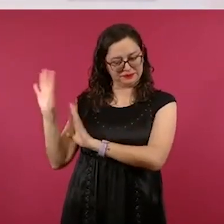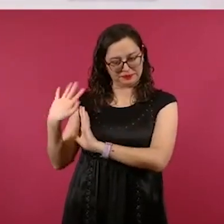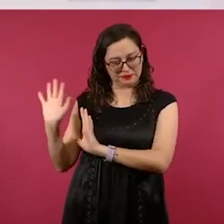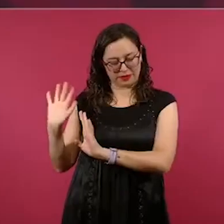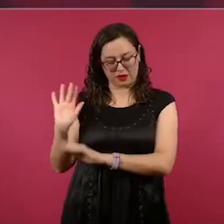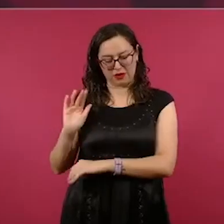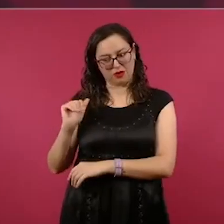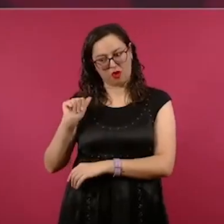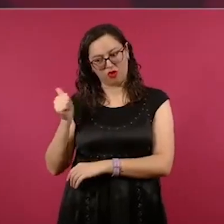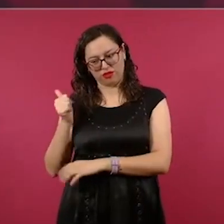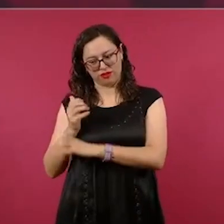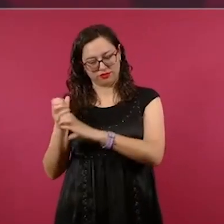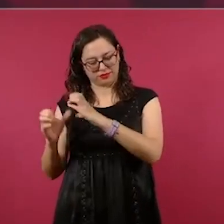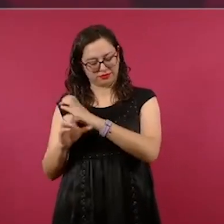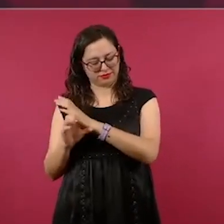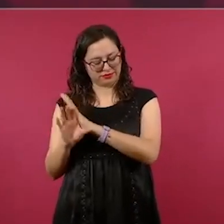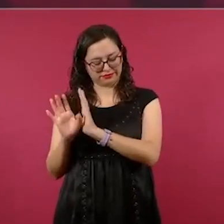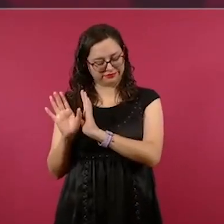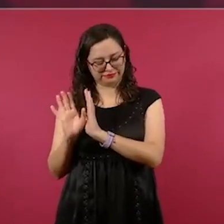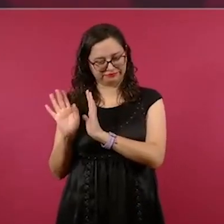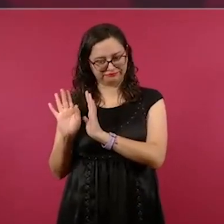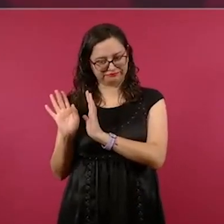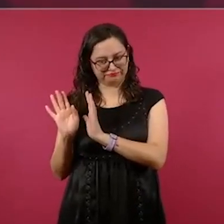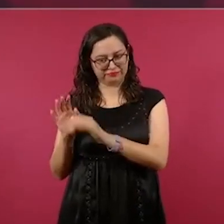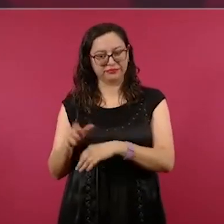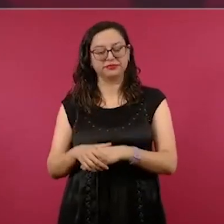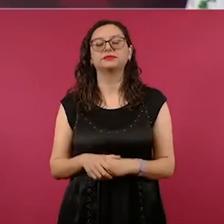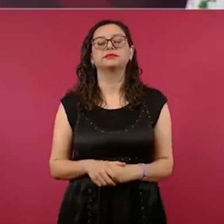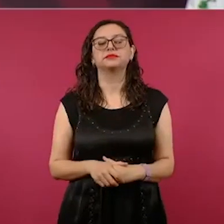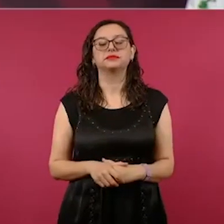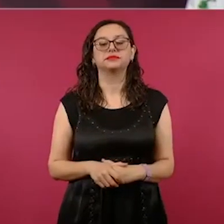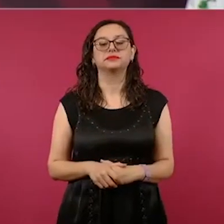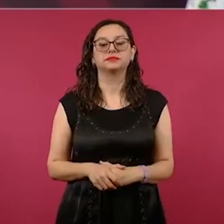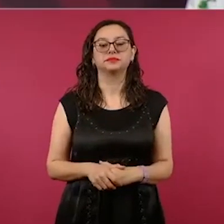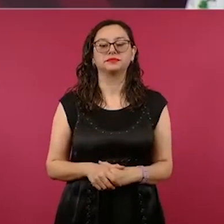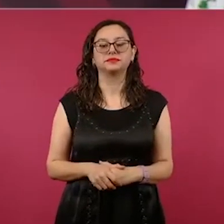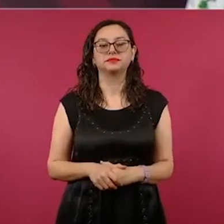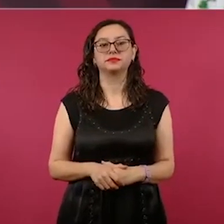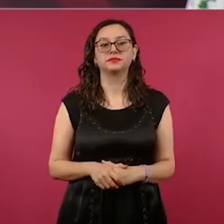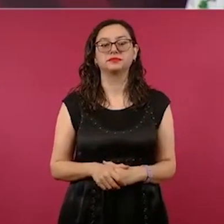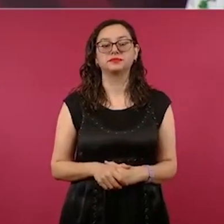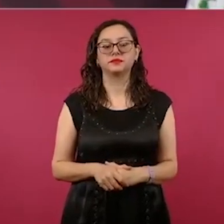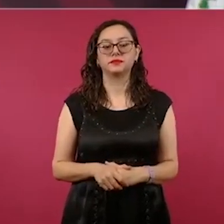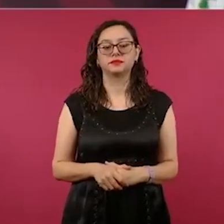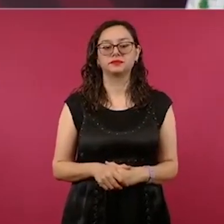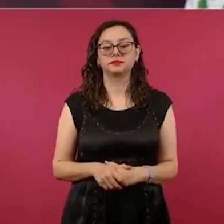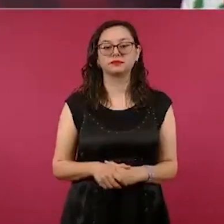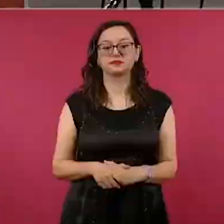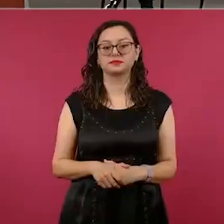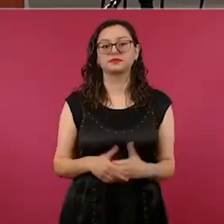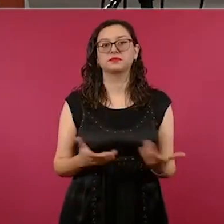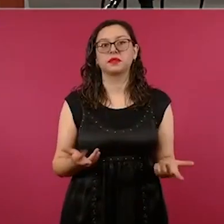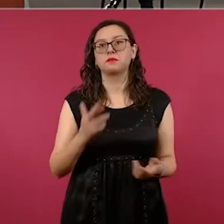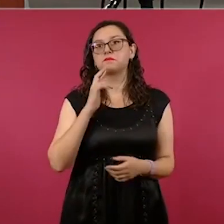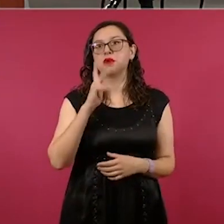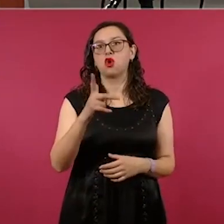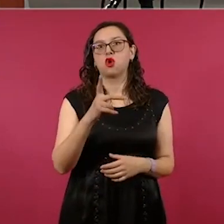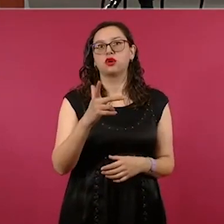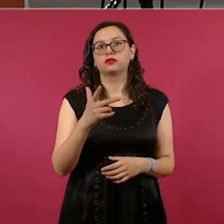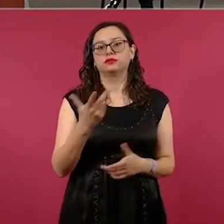para los del norte, para el habla norteña,